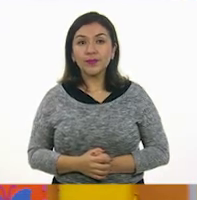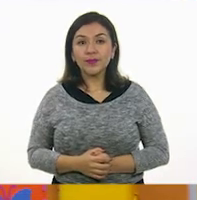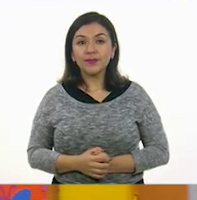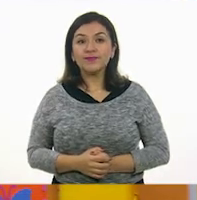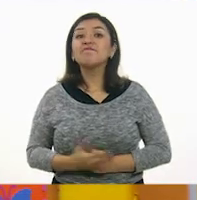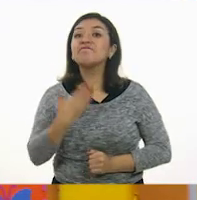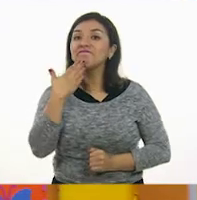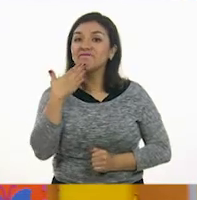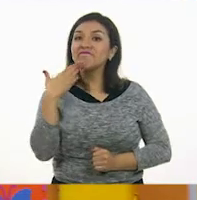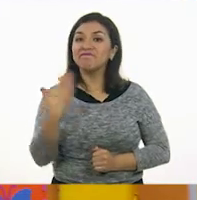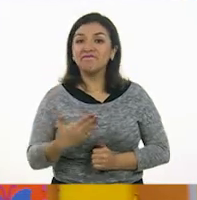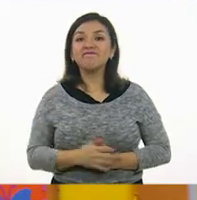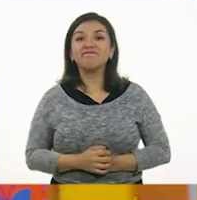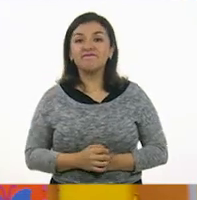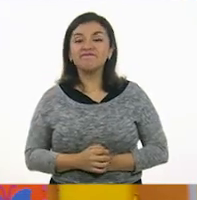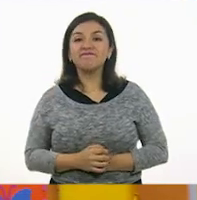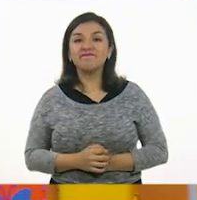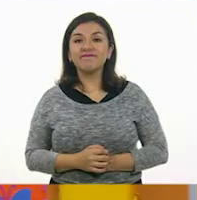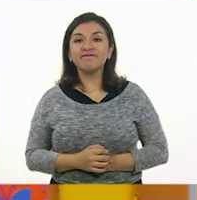Muy bien. Ok.